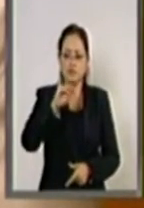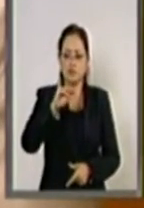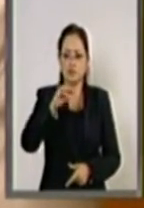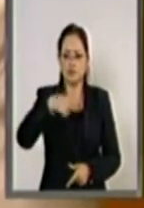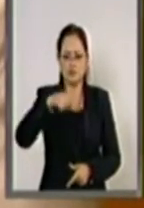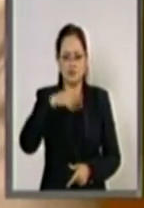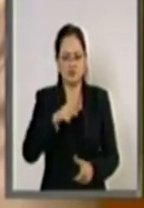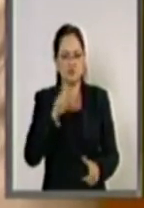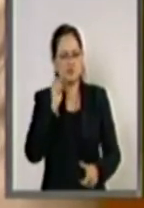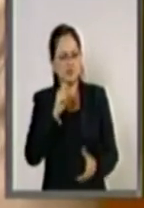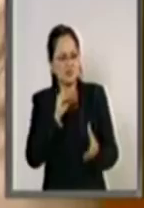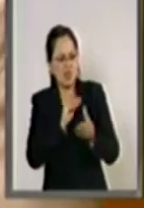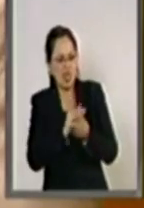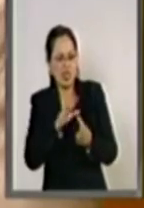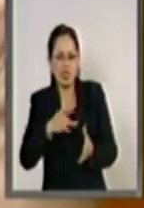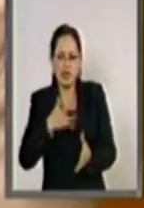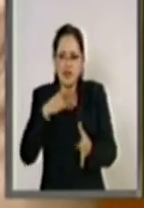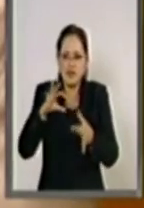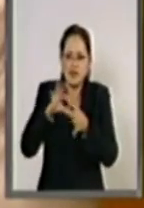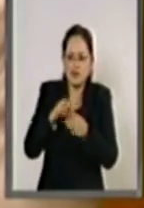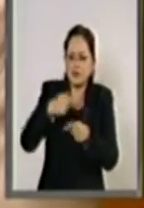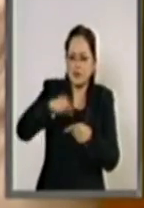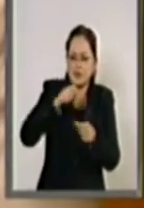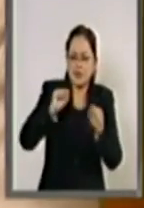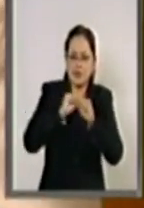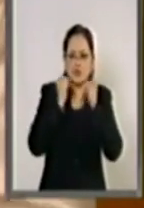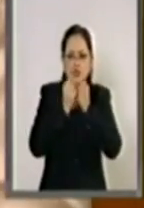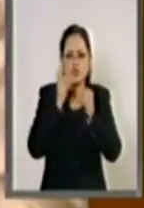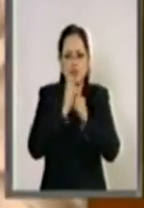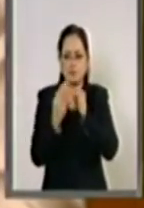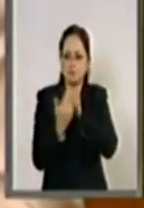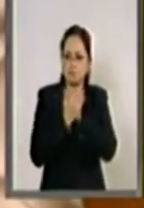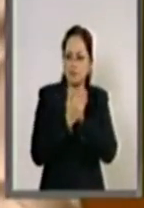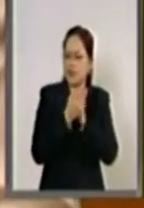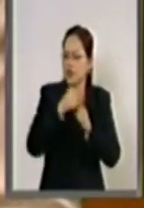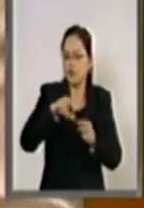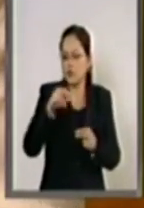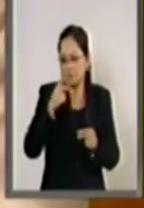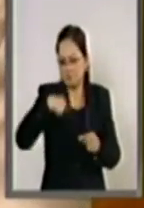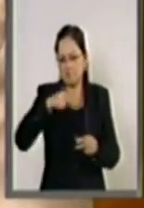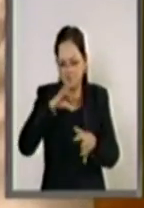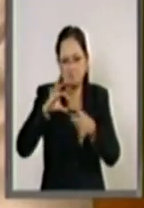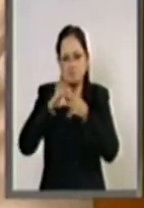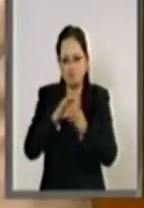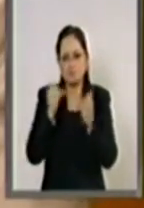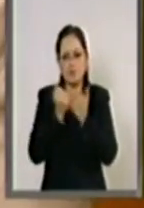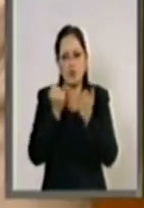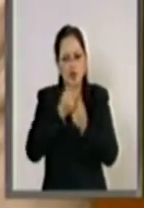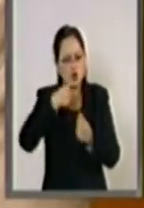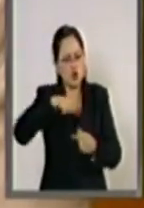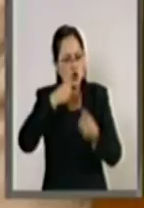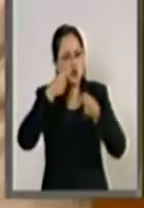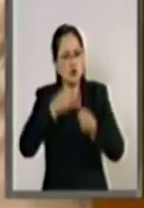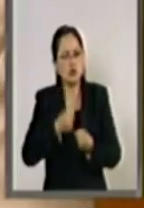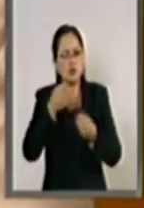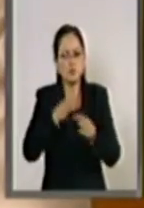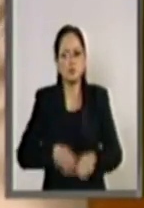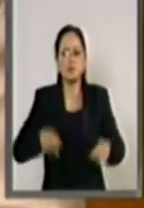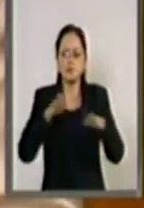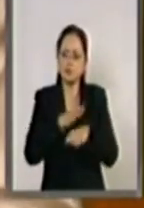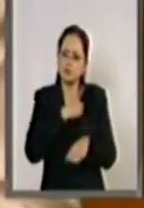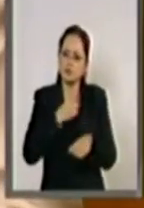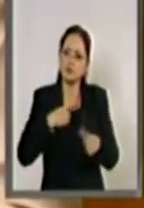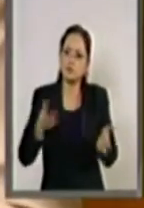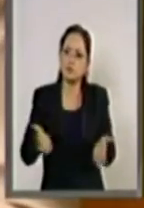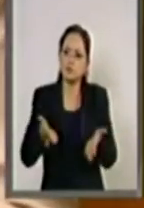ni insensible ante esta sentida demanda de la sociedad mexicana. Estamos convencidos que es indispensable seguir impulsando